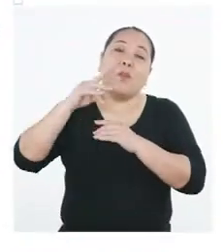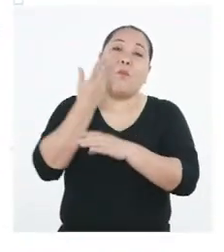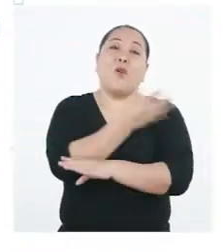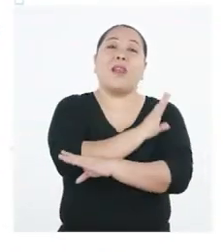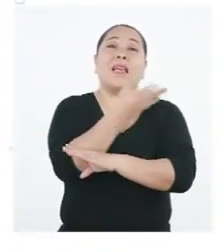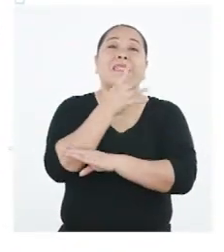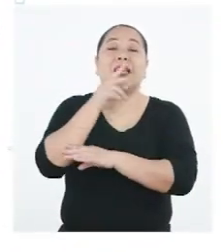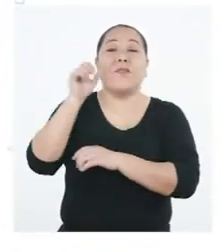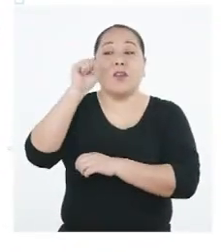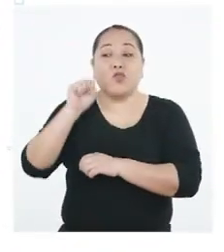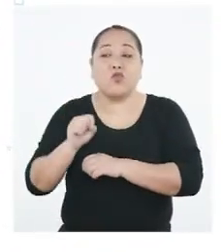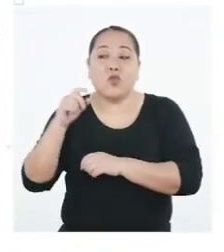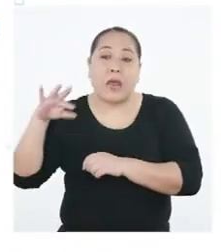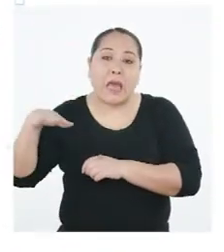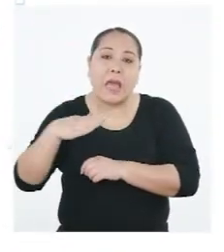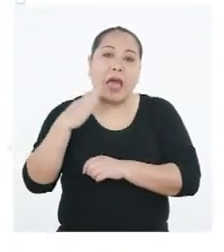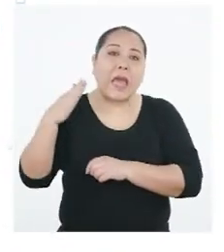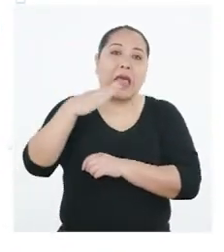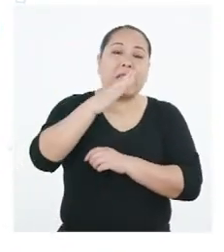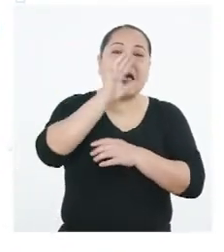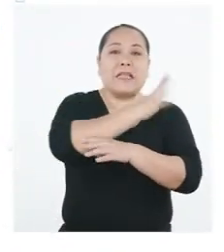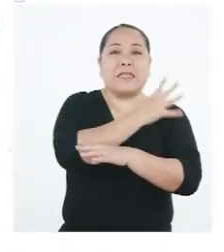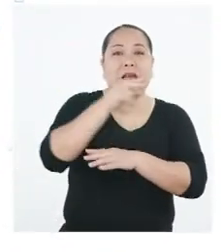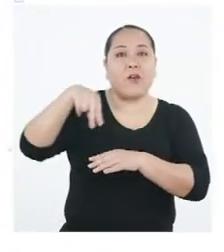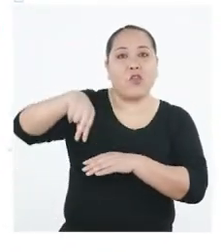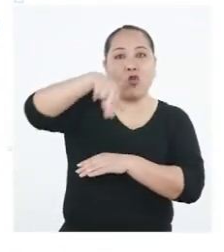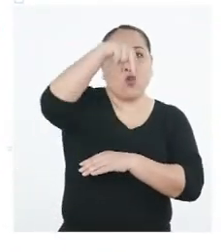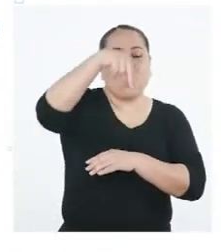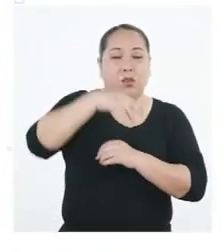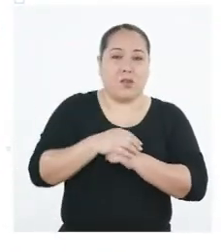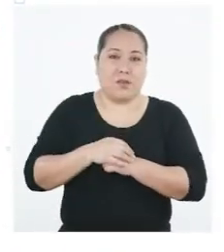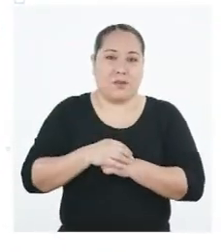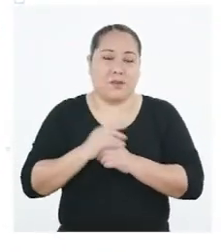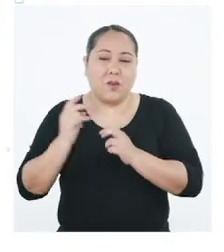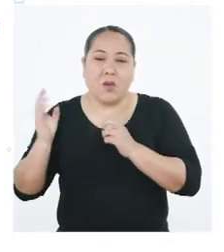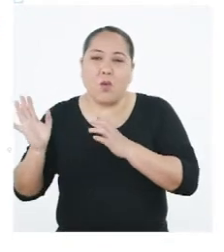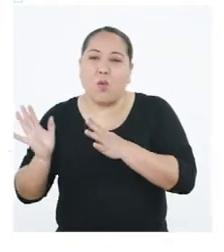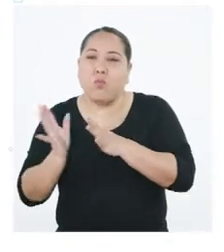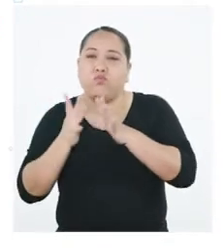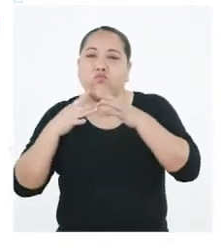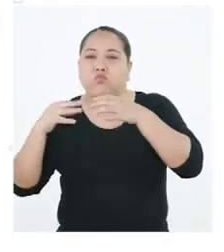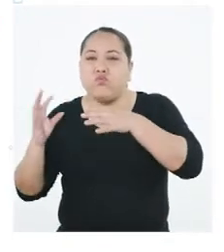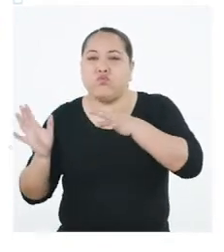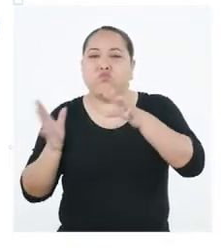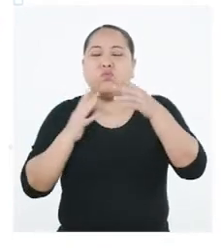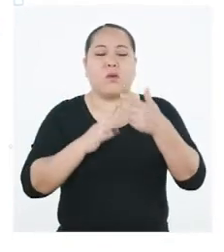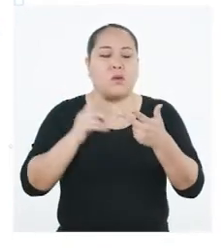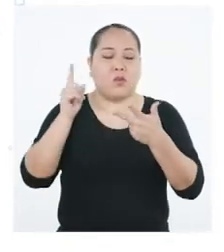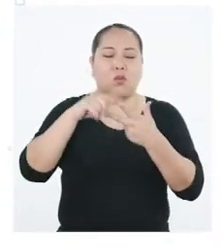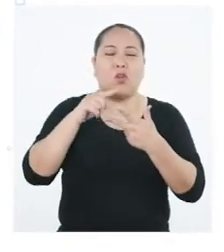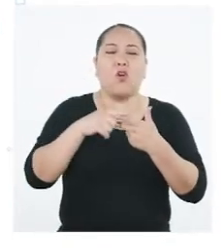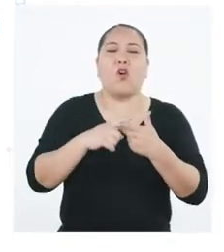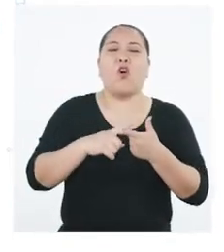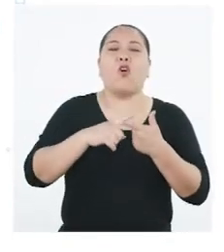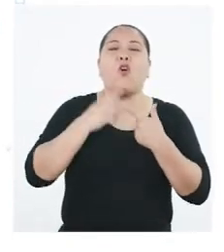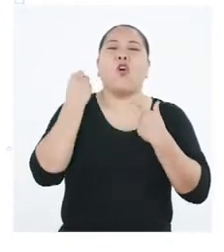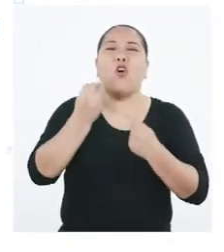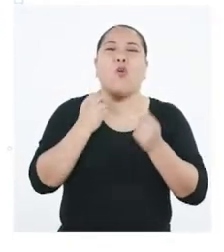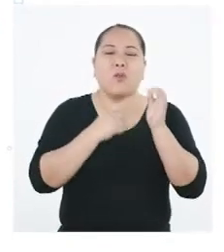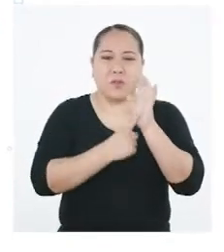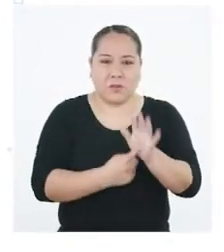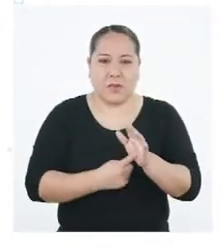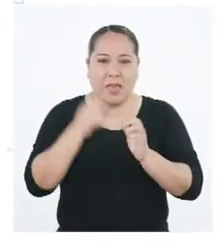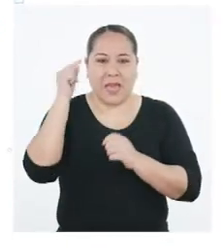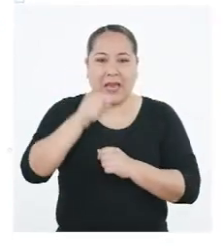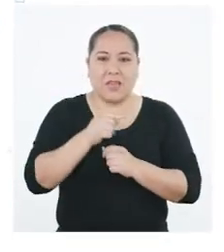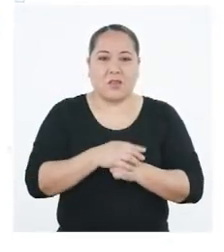selva sur hacia el norte, afectando a toda la selva peruana. ¿Cómo se presenta? Este hecho